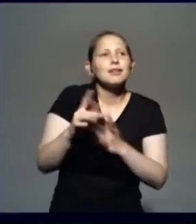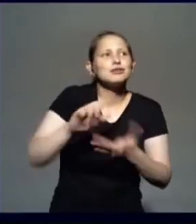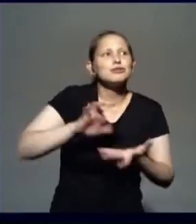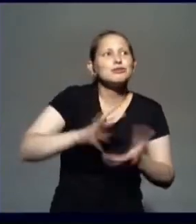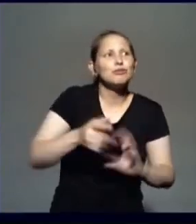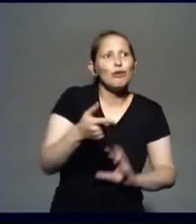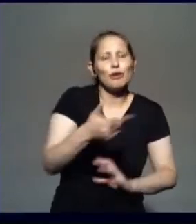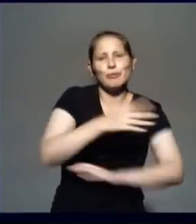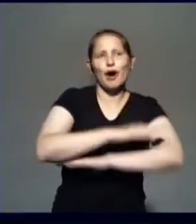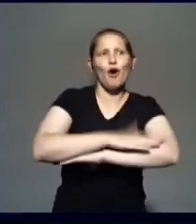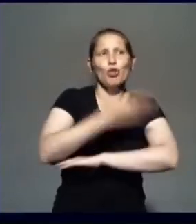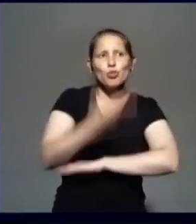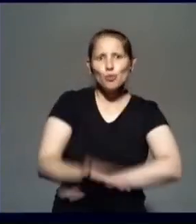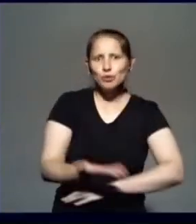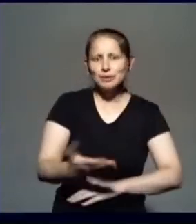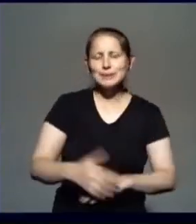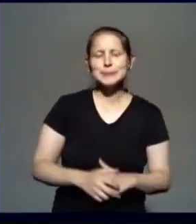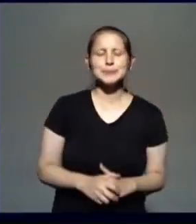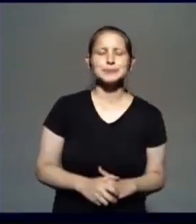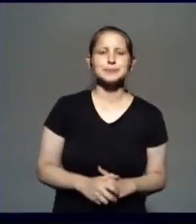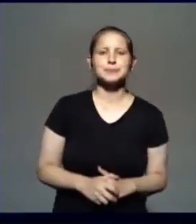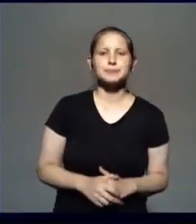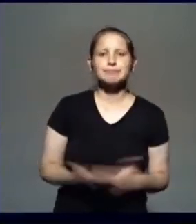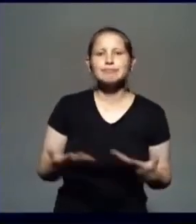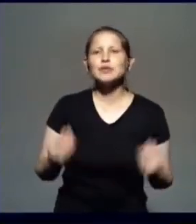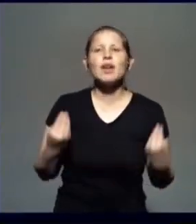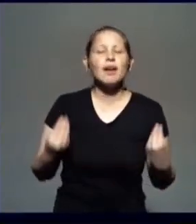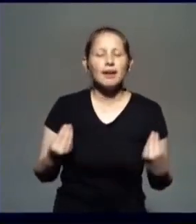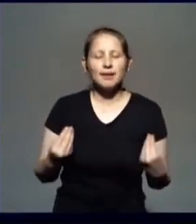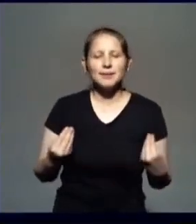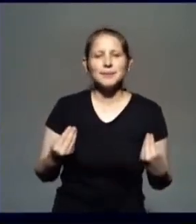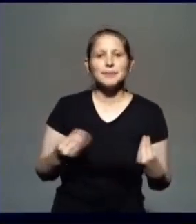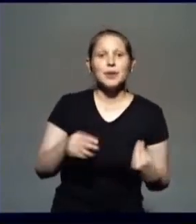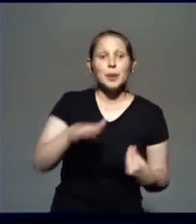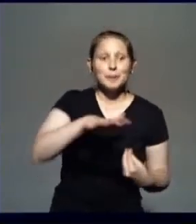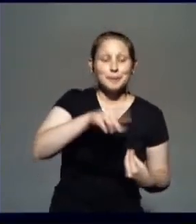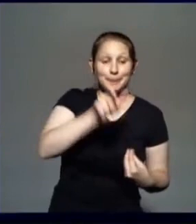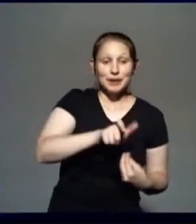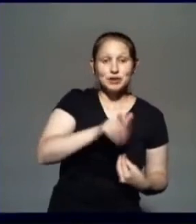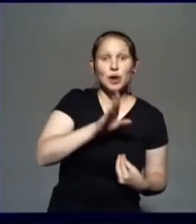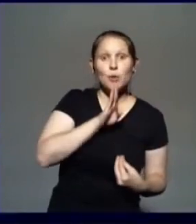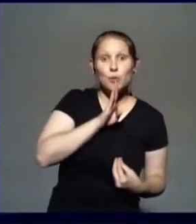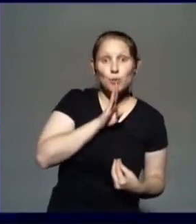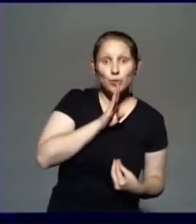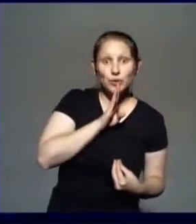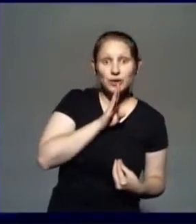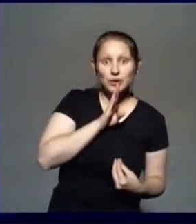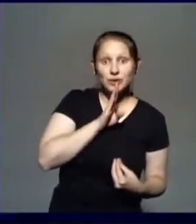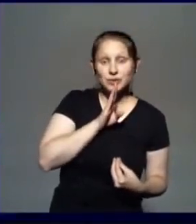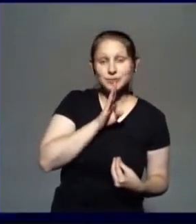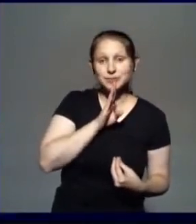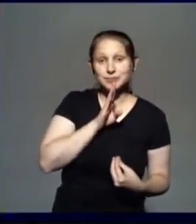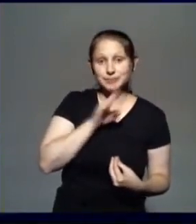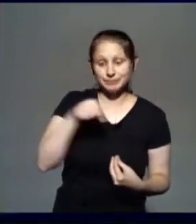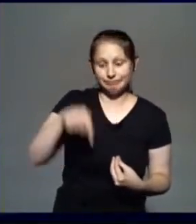Entonces, ¿qué es lo que pasa? El judío que tenía que ir desde